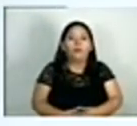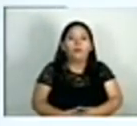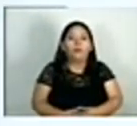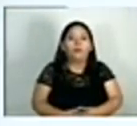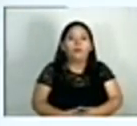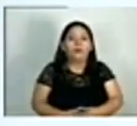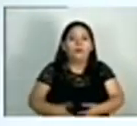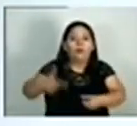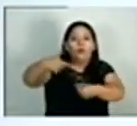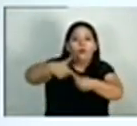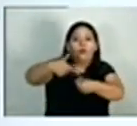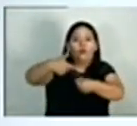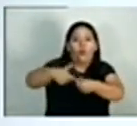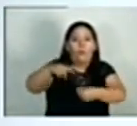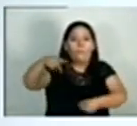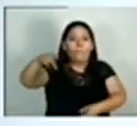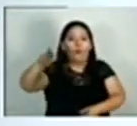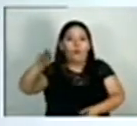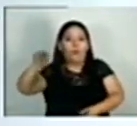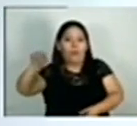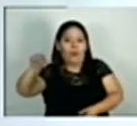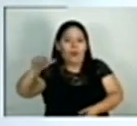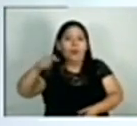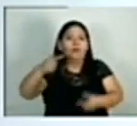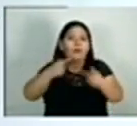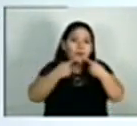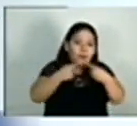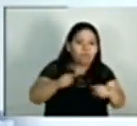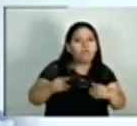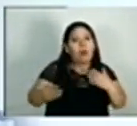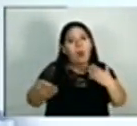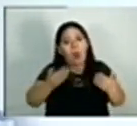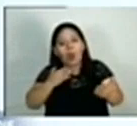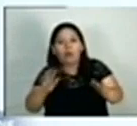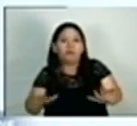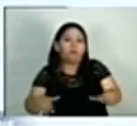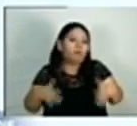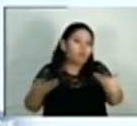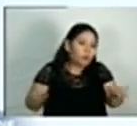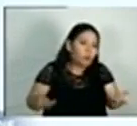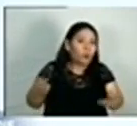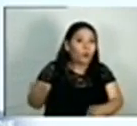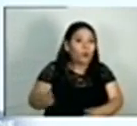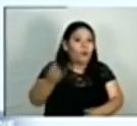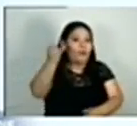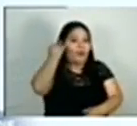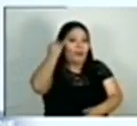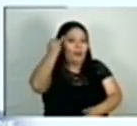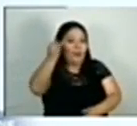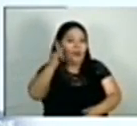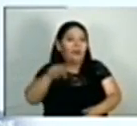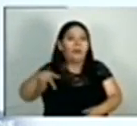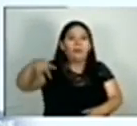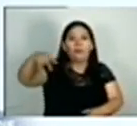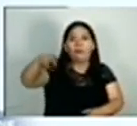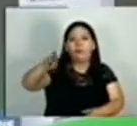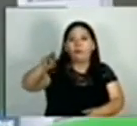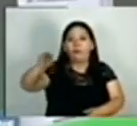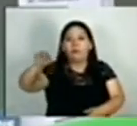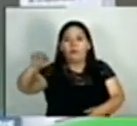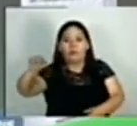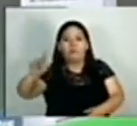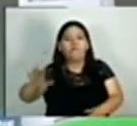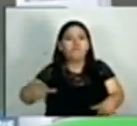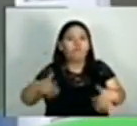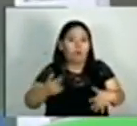Puma Energy El Salvador se complace en brindar más detalles sobre las emocionantes novedades de la aplicación Puma Breeze. Y es que